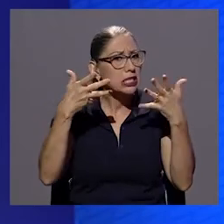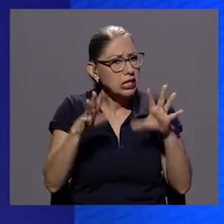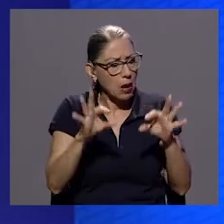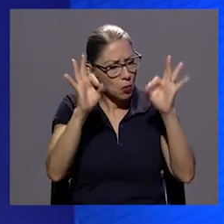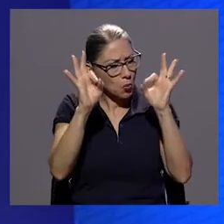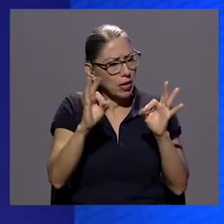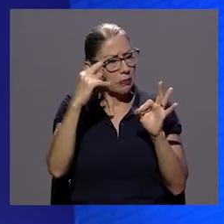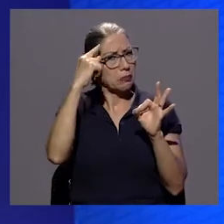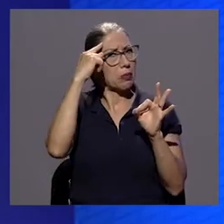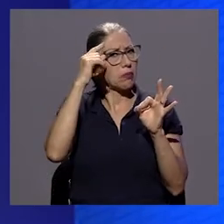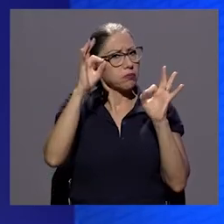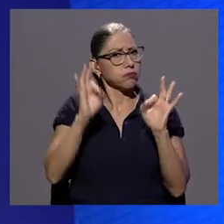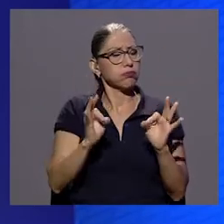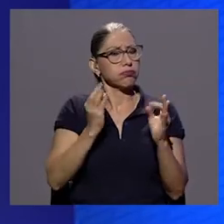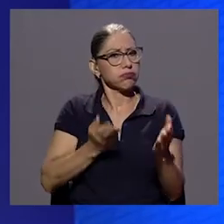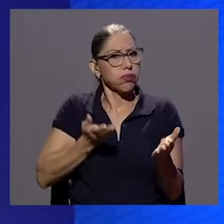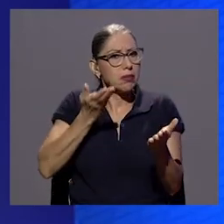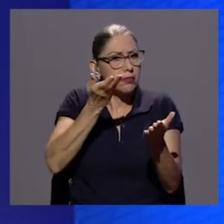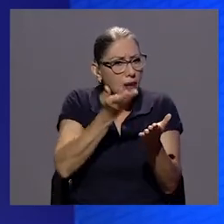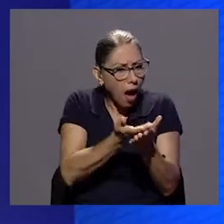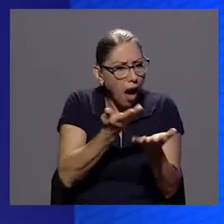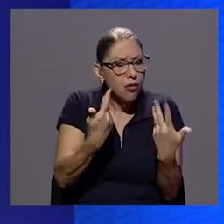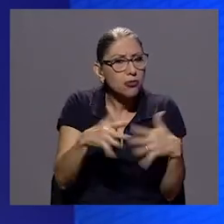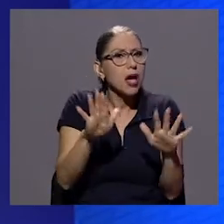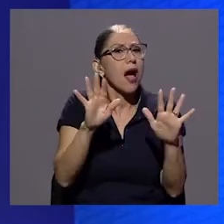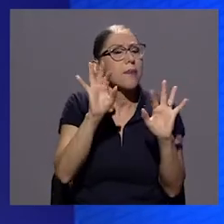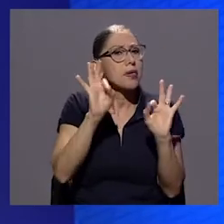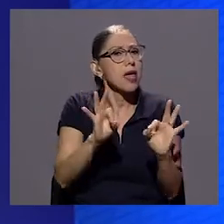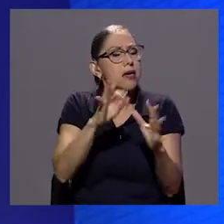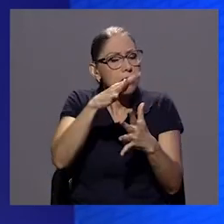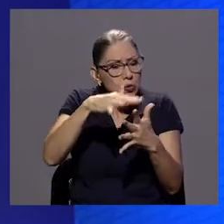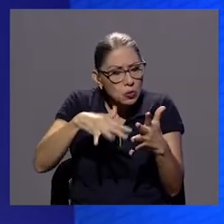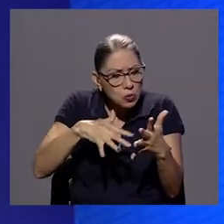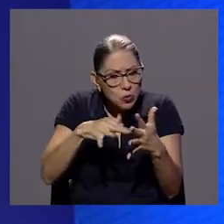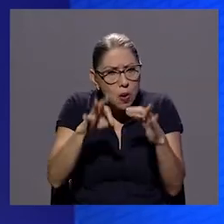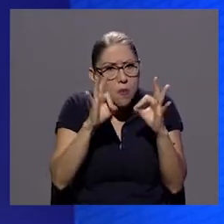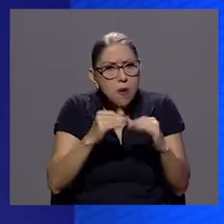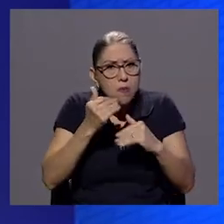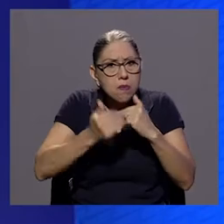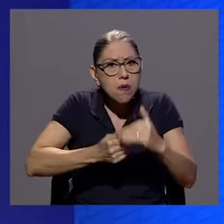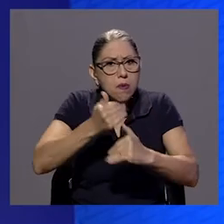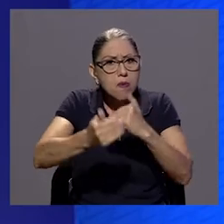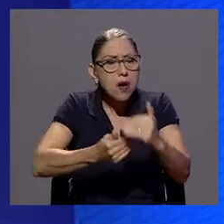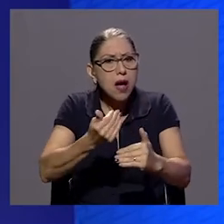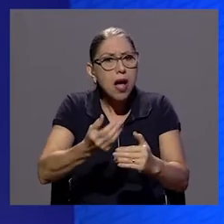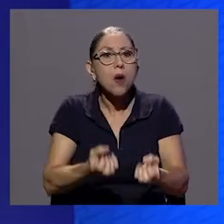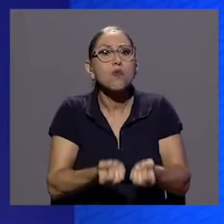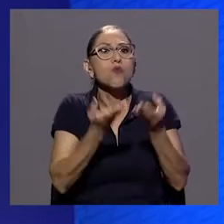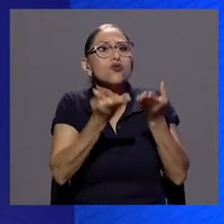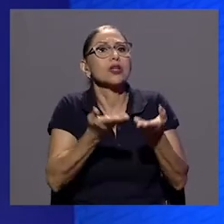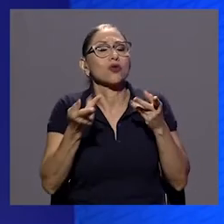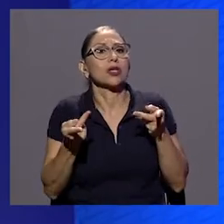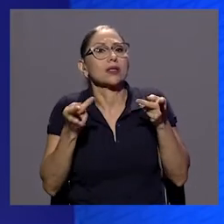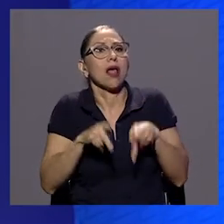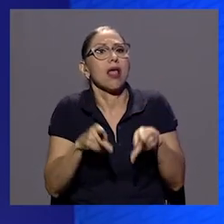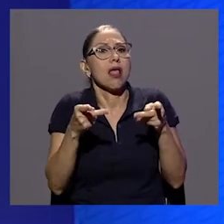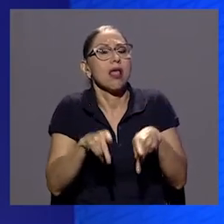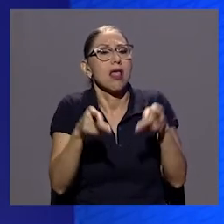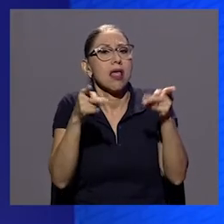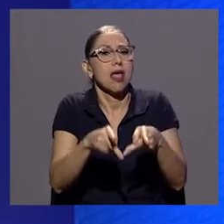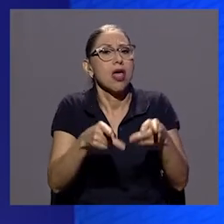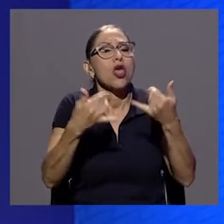esquematizado muchos hechos empiezan a suceder durante la la filmación entonces eso